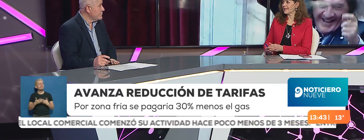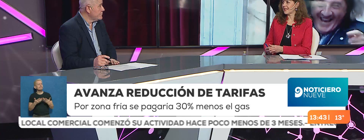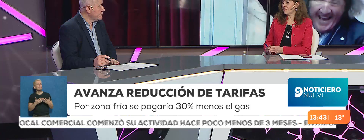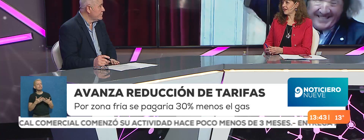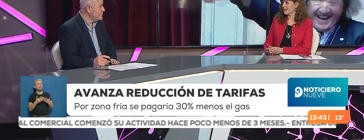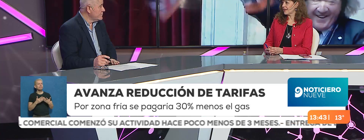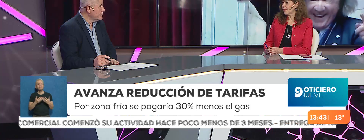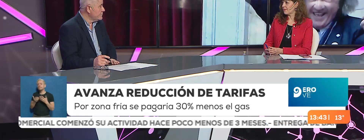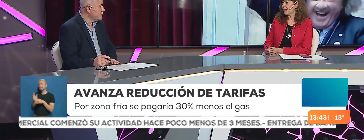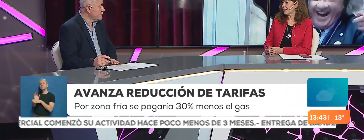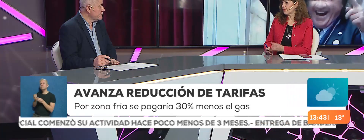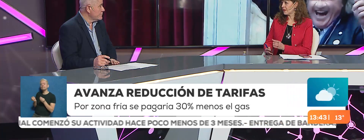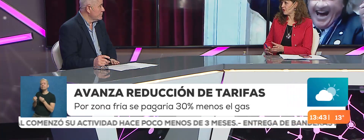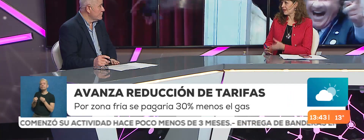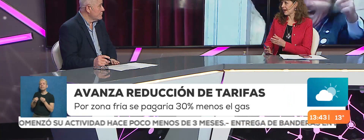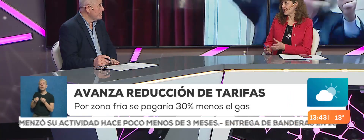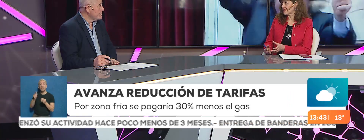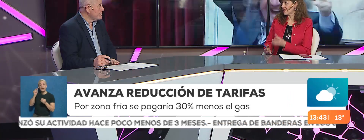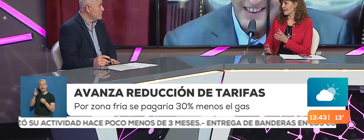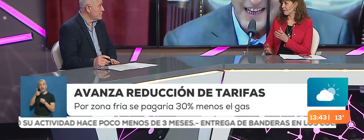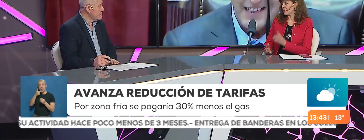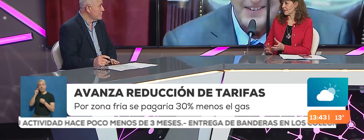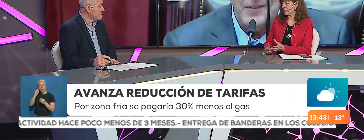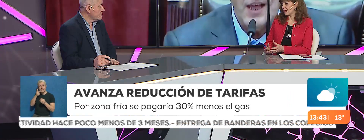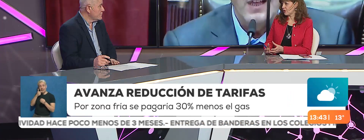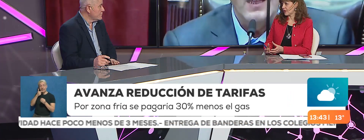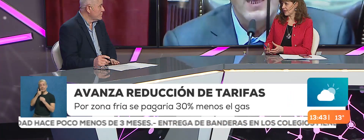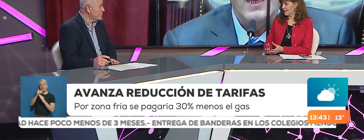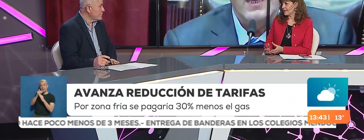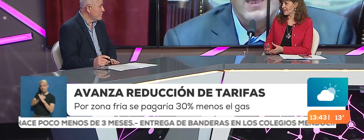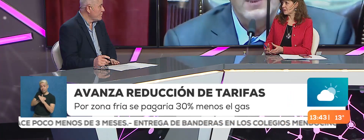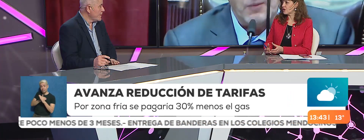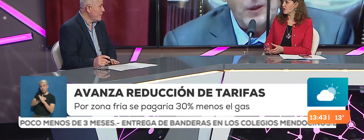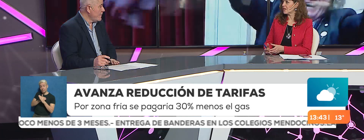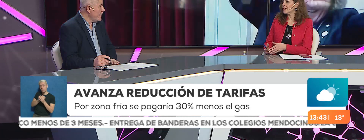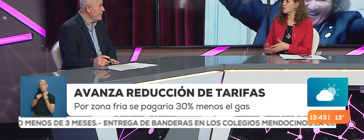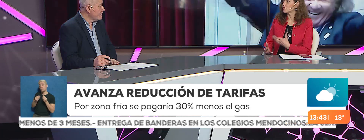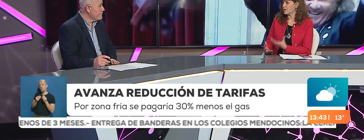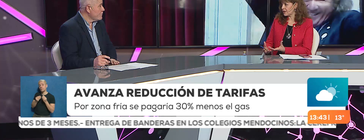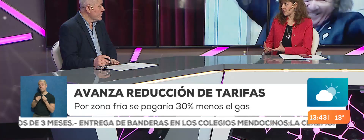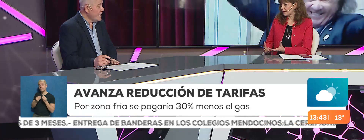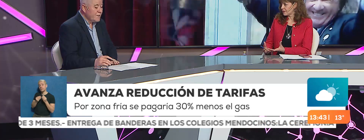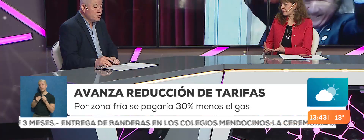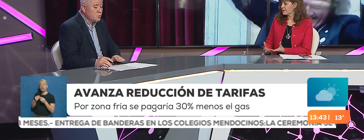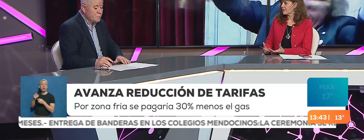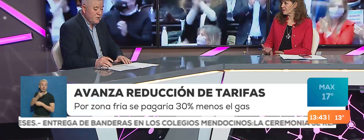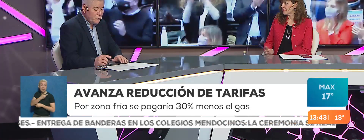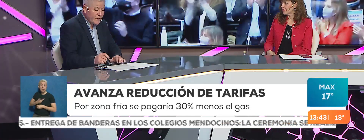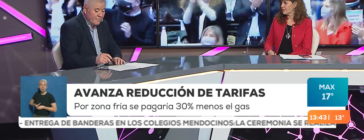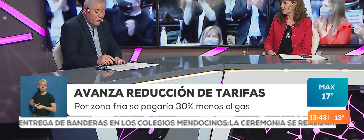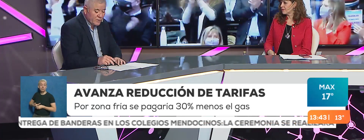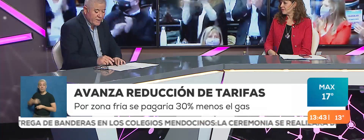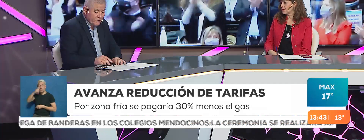digamos, de la tarifa que va en desmedro de la ganancia de la empresa prestadora del servicio, sino que es un subsidio. Es un